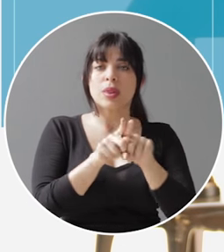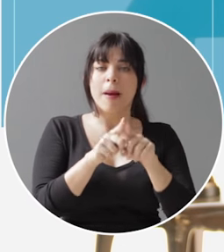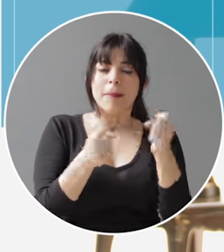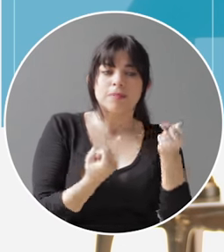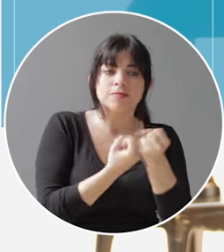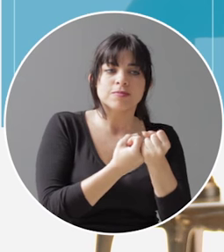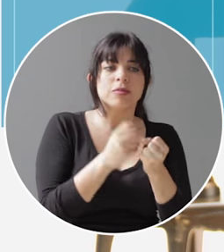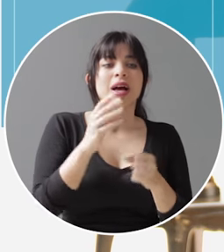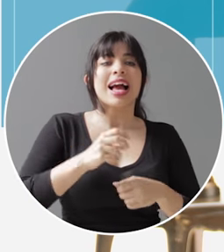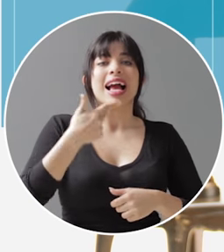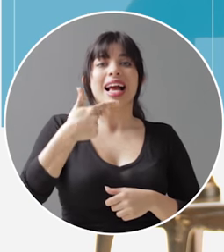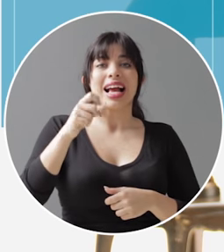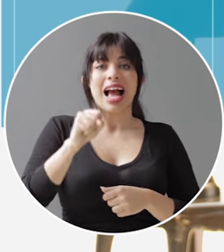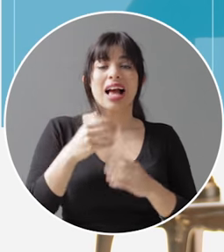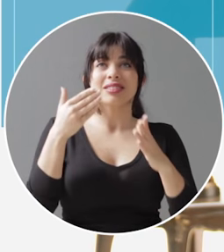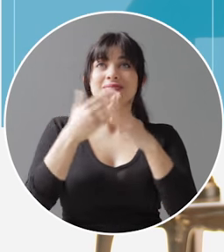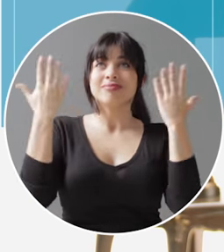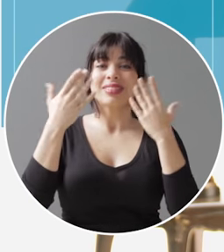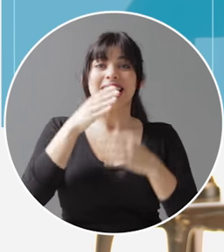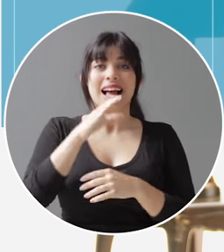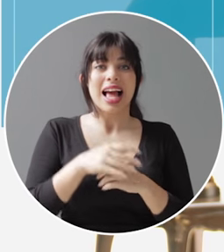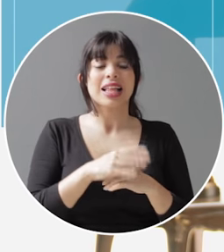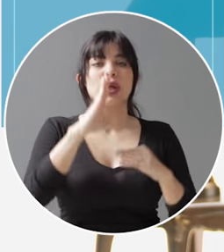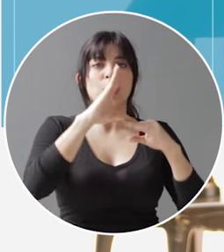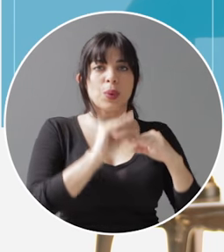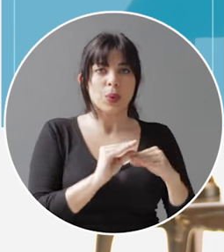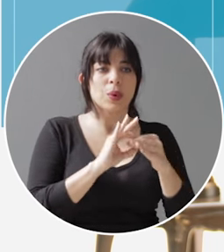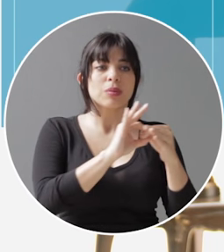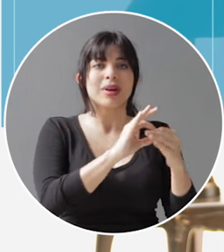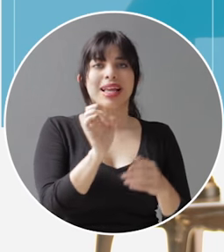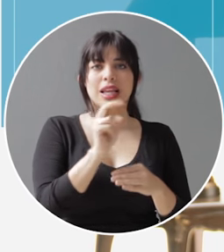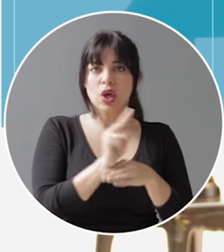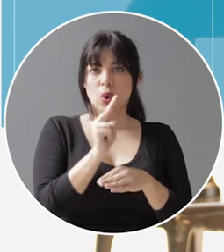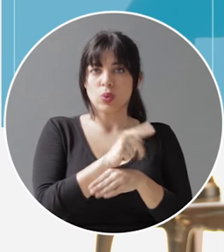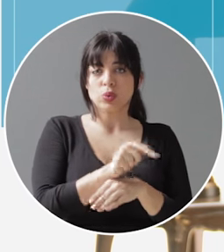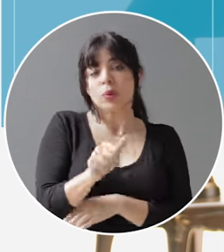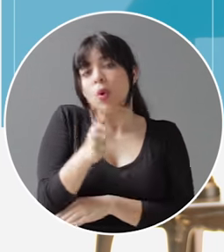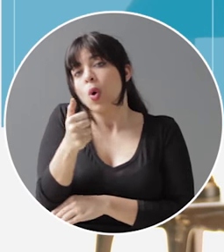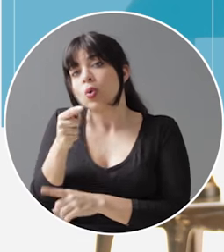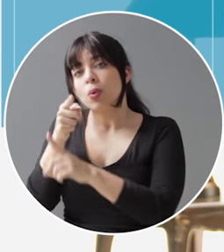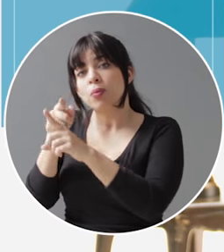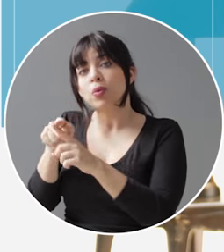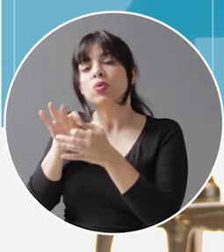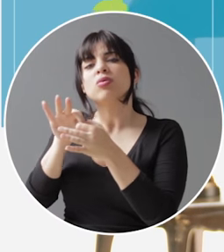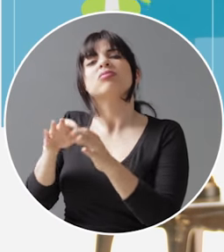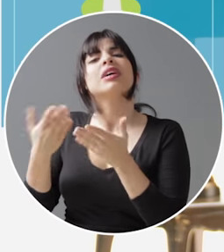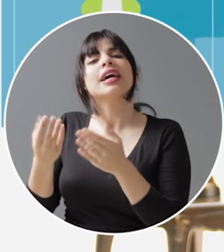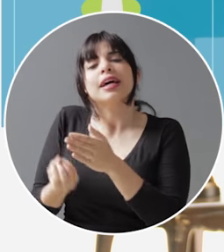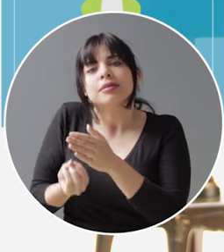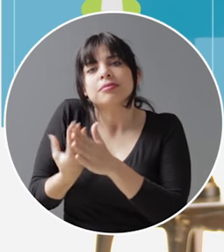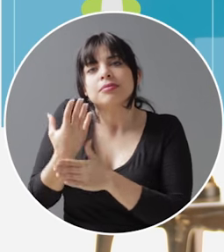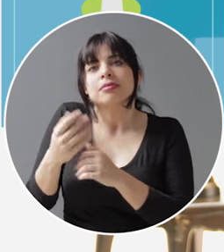contribuir en reducir emisiones de gases de efecto invernadero asociadas al consumo de energía. Otro de los ejes se relaciona